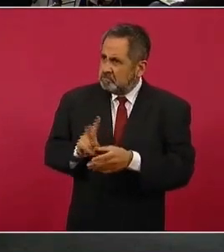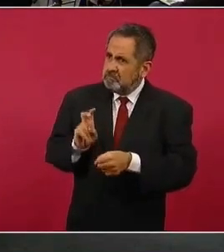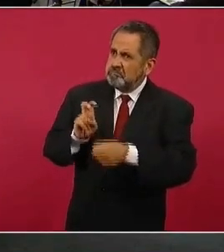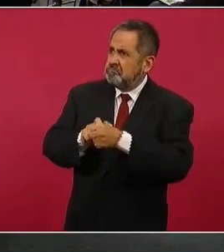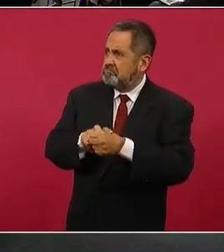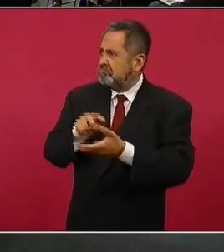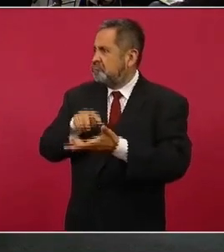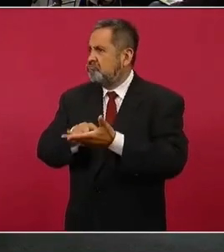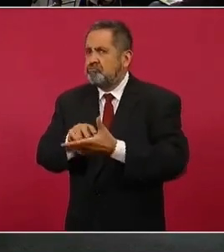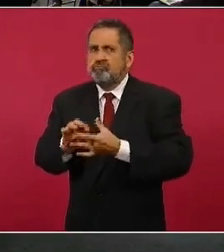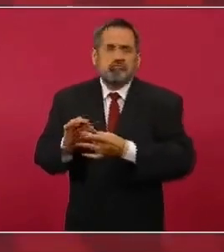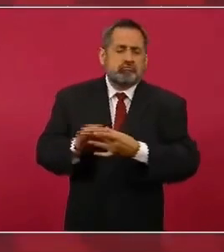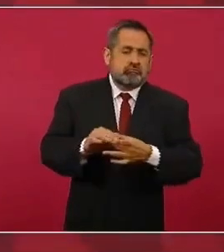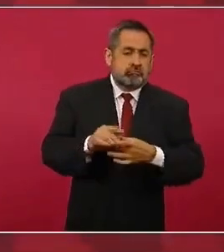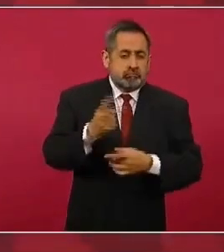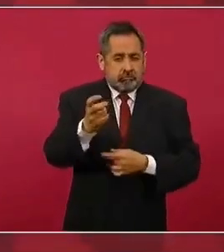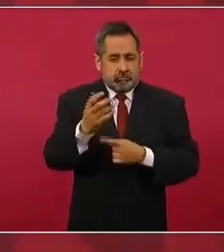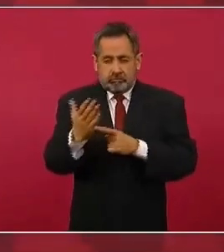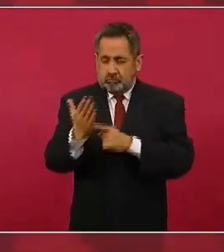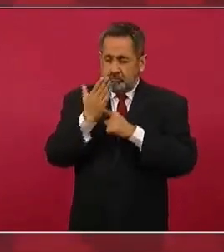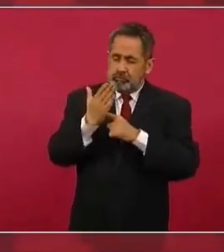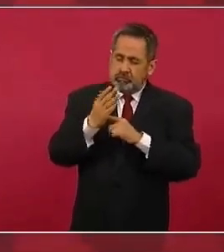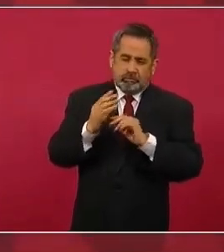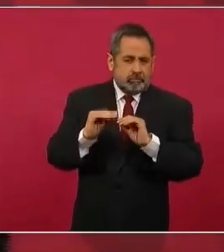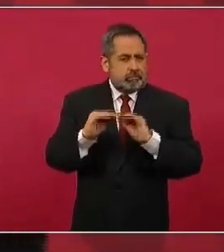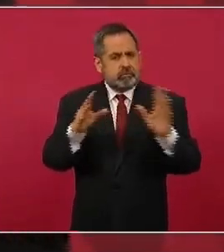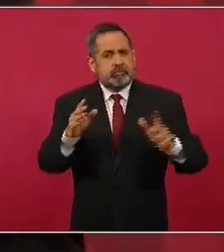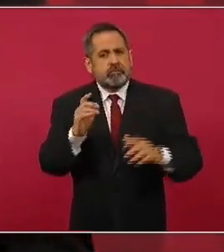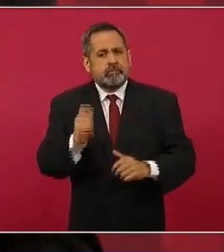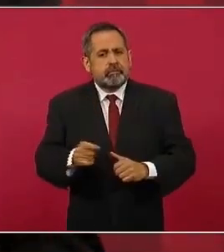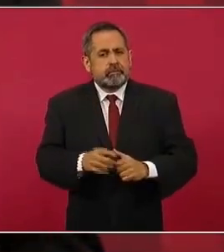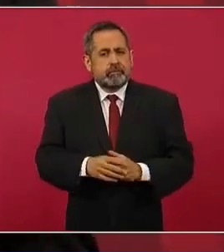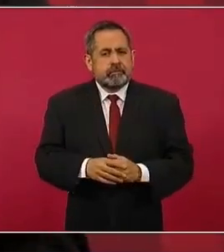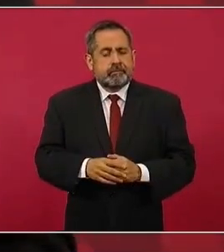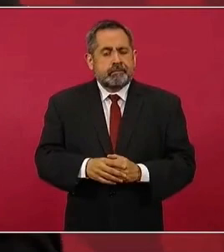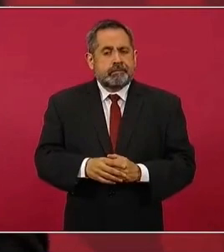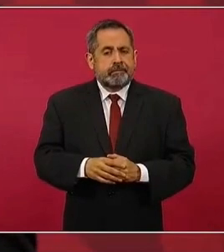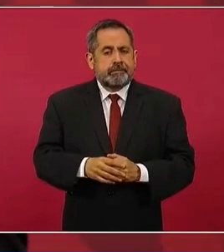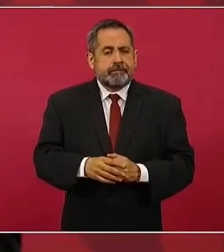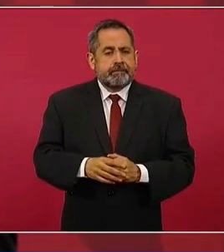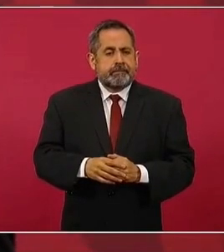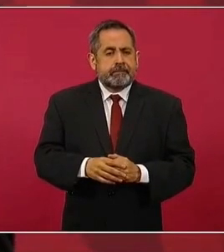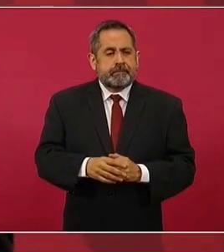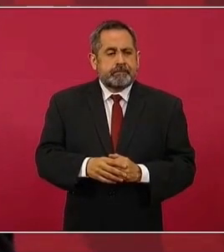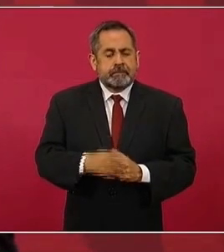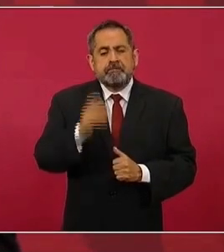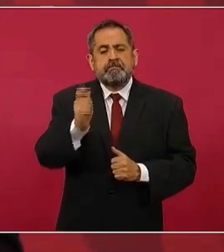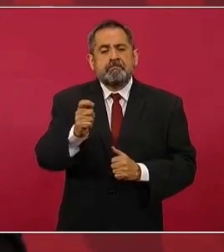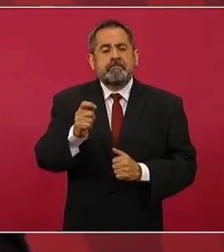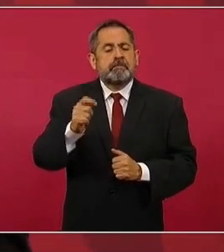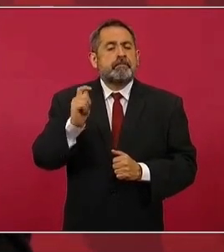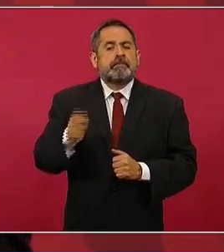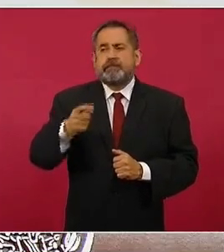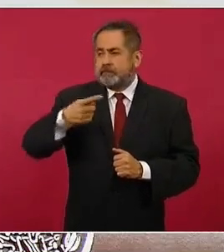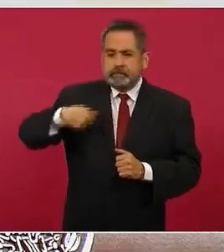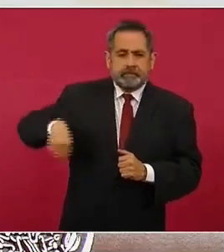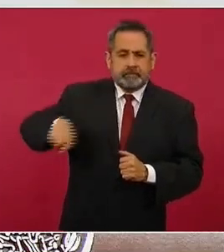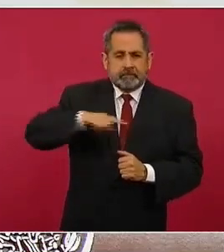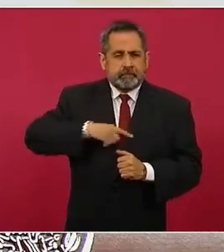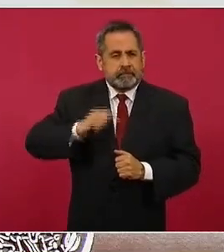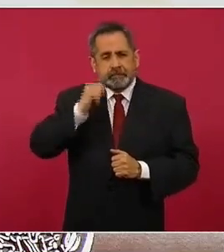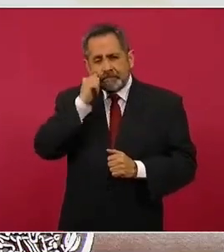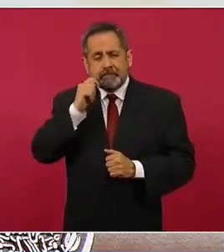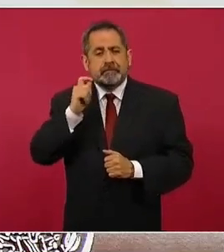Eso es un ejemplo claro de que aquí no